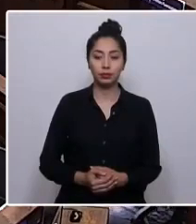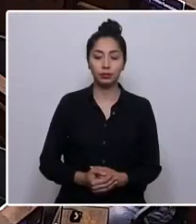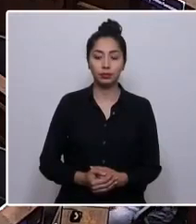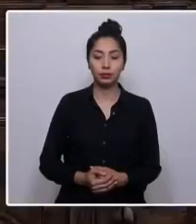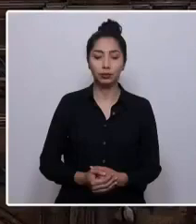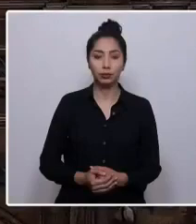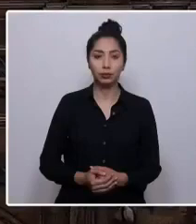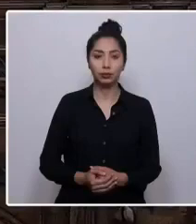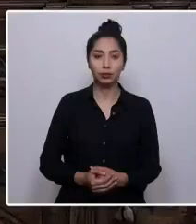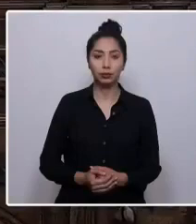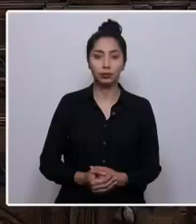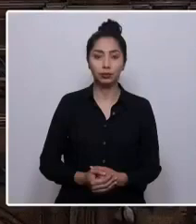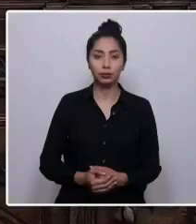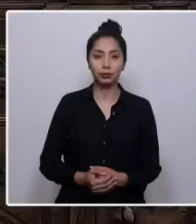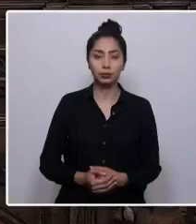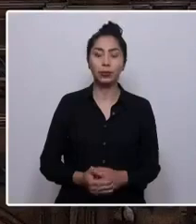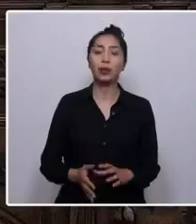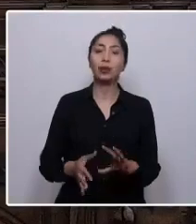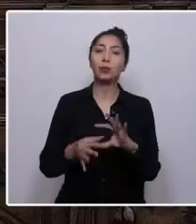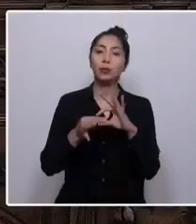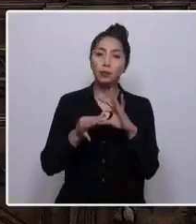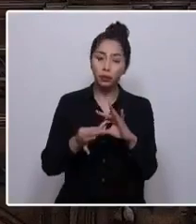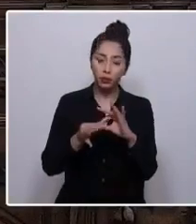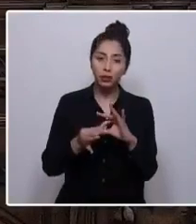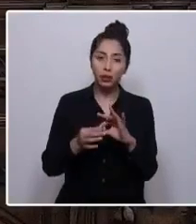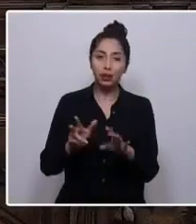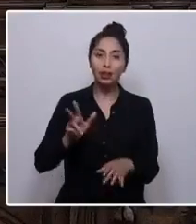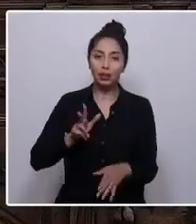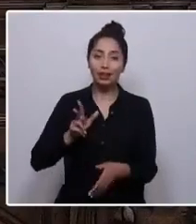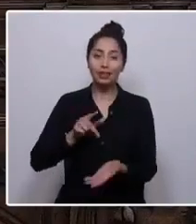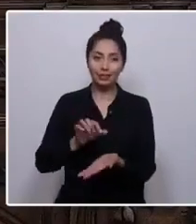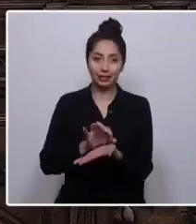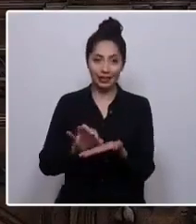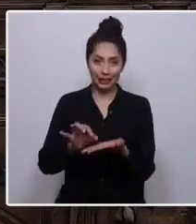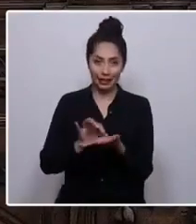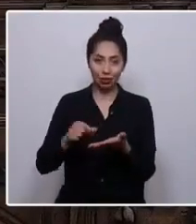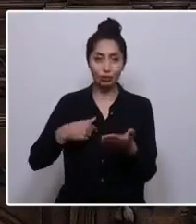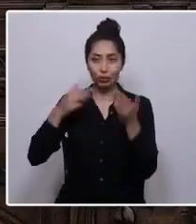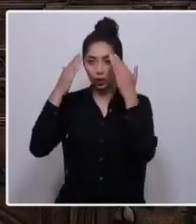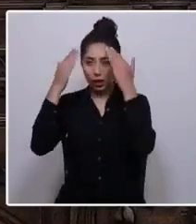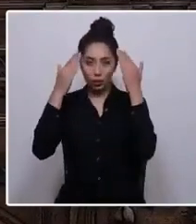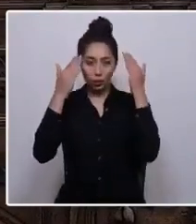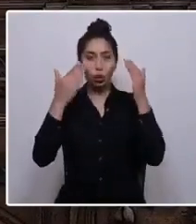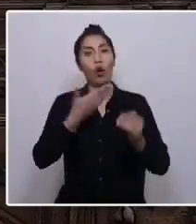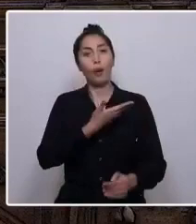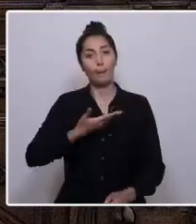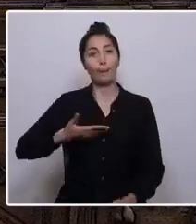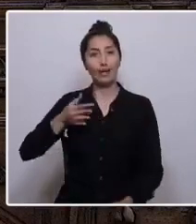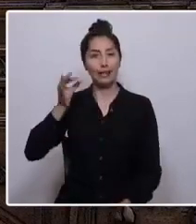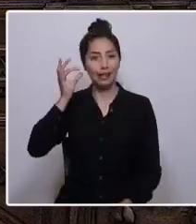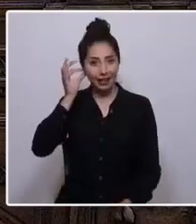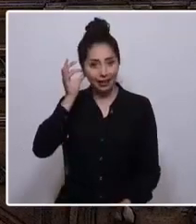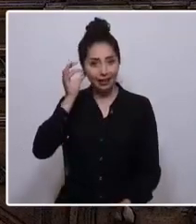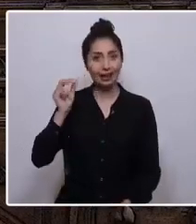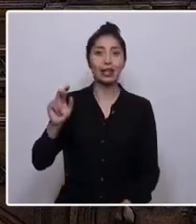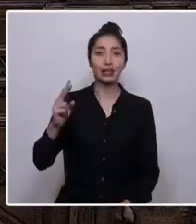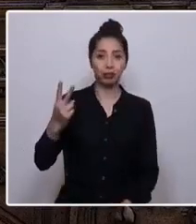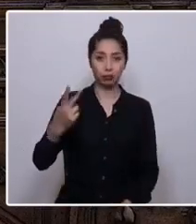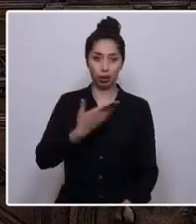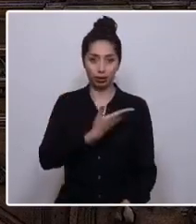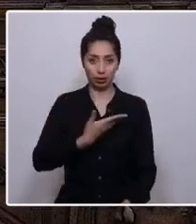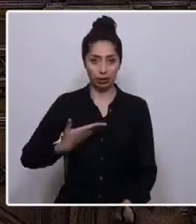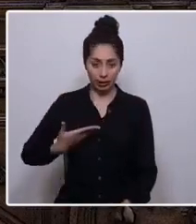Muchas gracias, señor secretario. Saludo a la presidenta y la vicepresidenta,